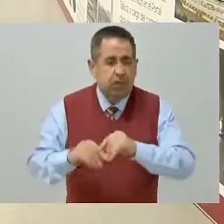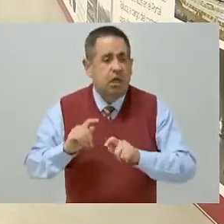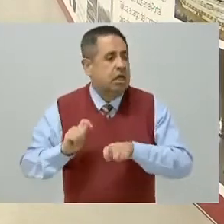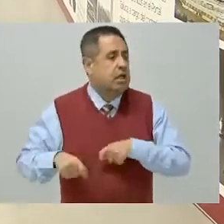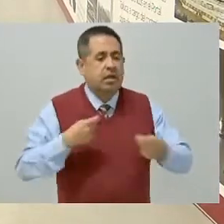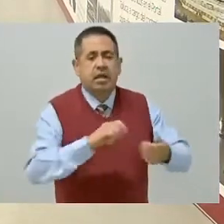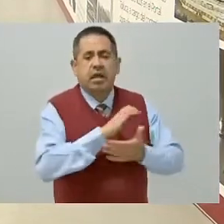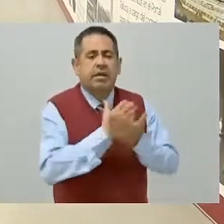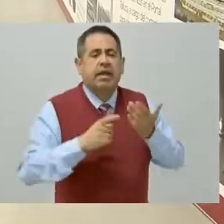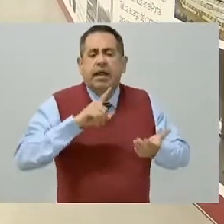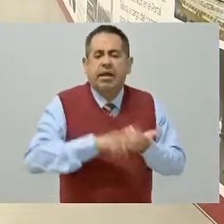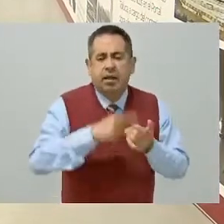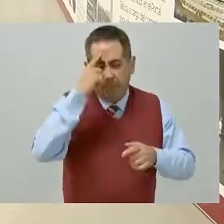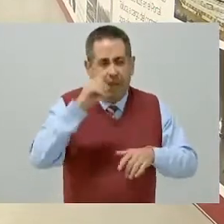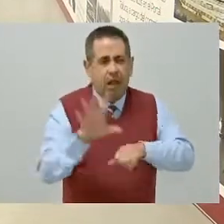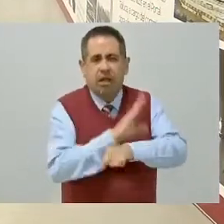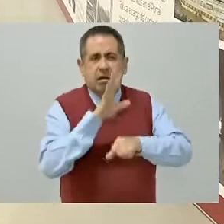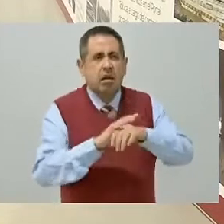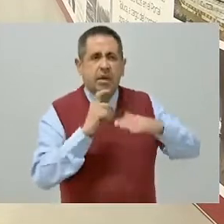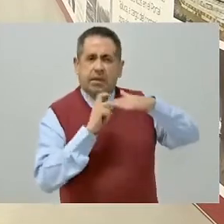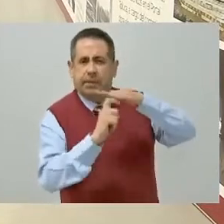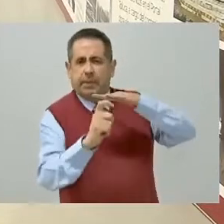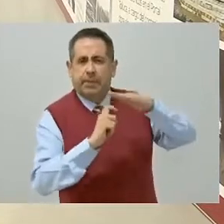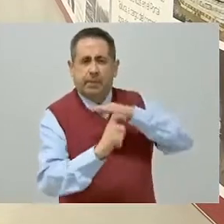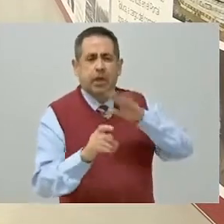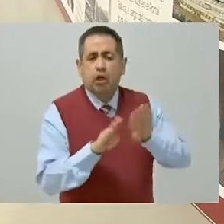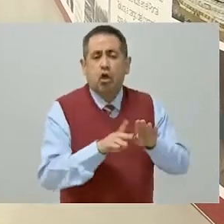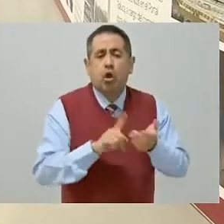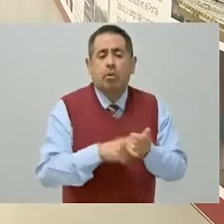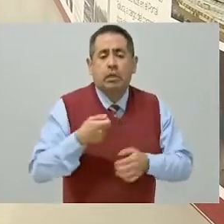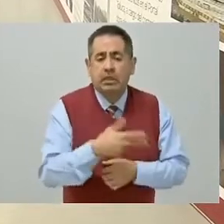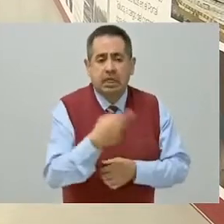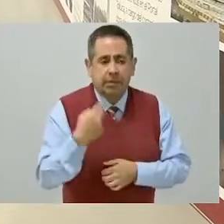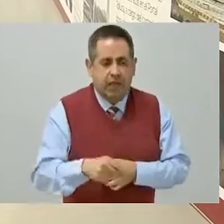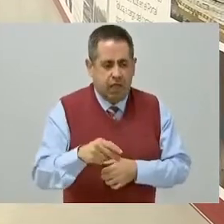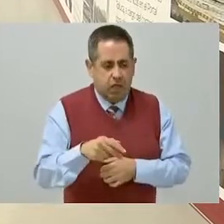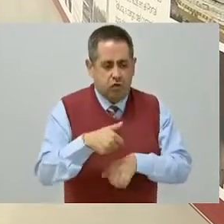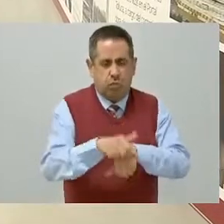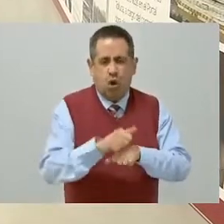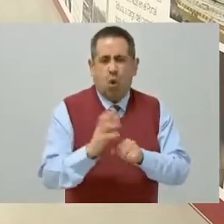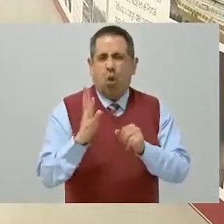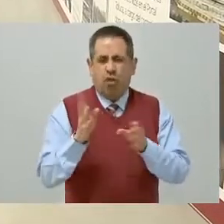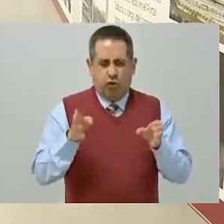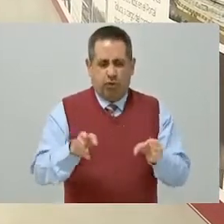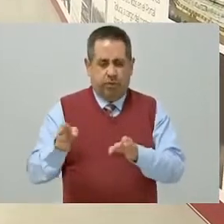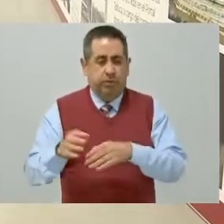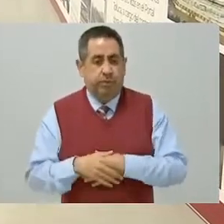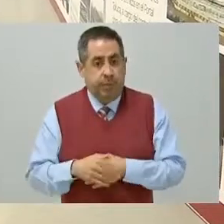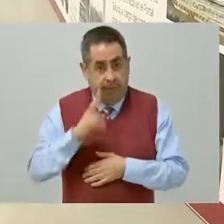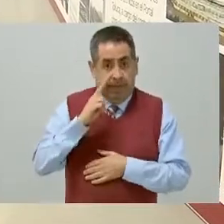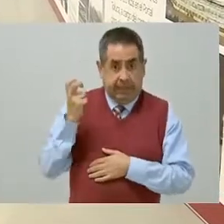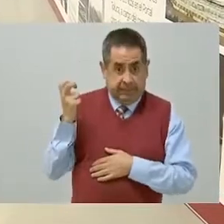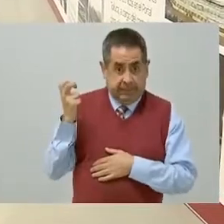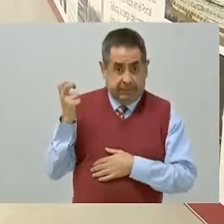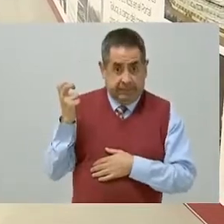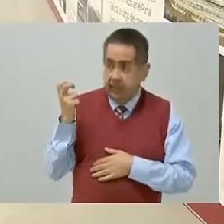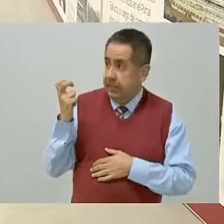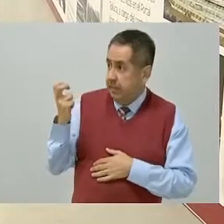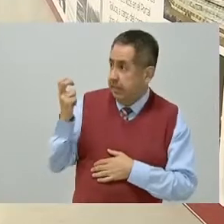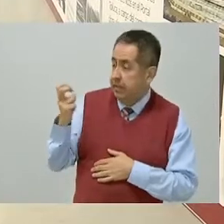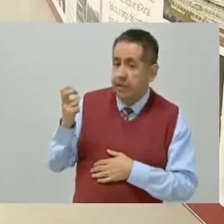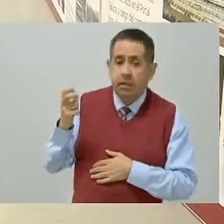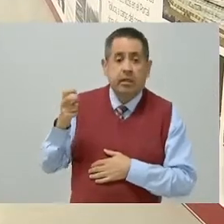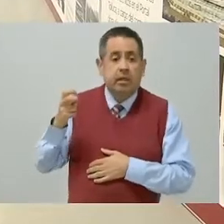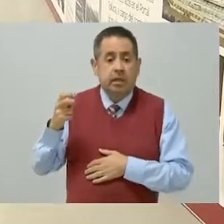obra electromecánica, que está en lo que llamamos el tramo cuarto. Es una toma de México hacia